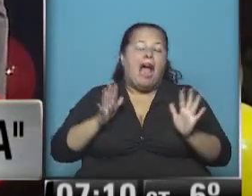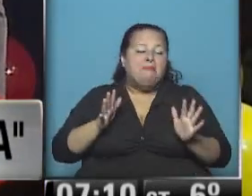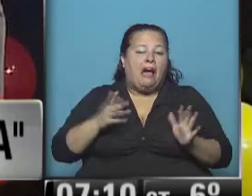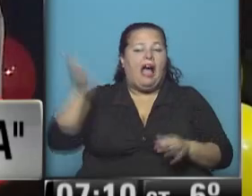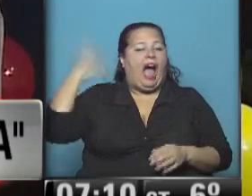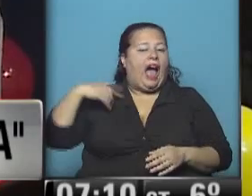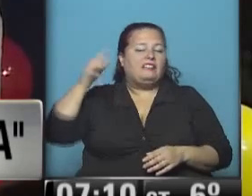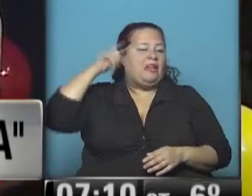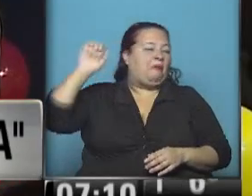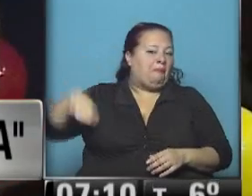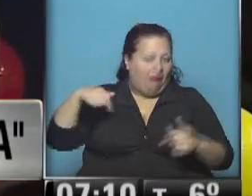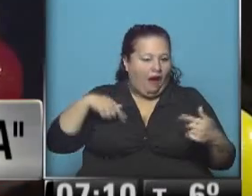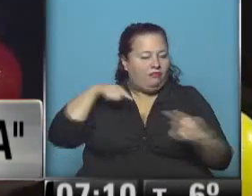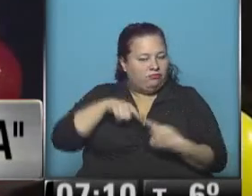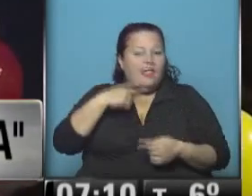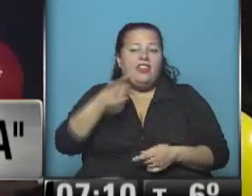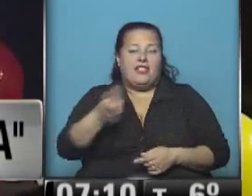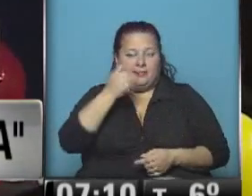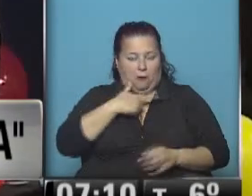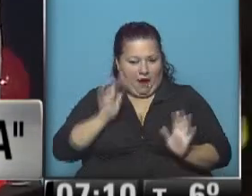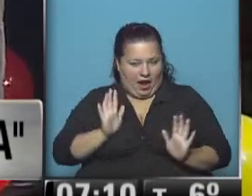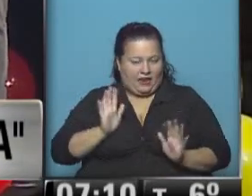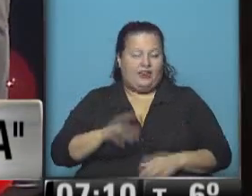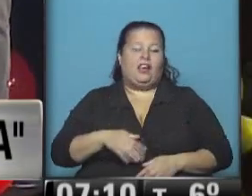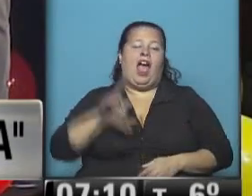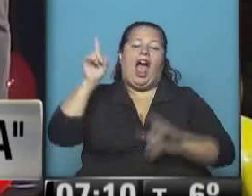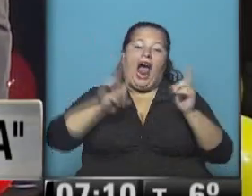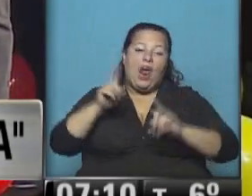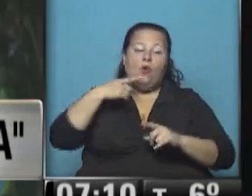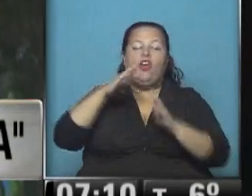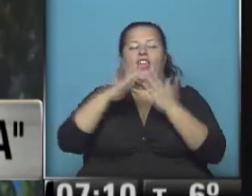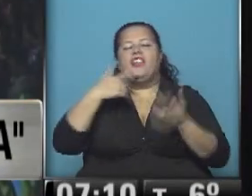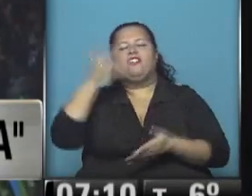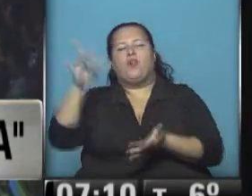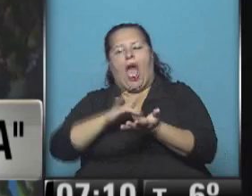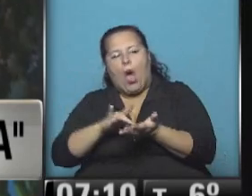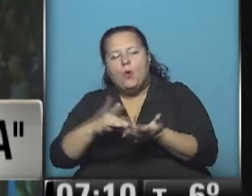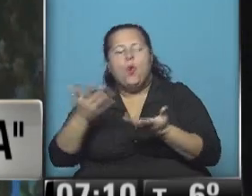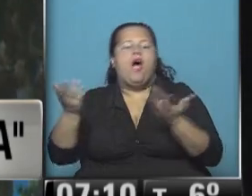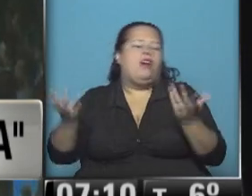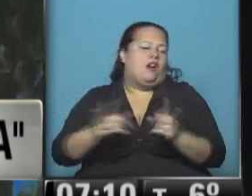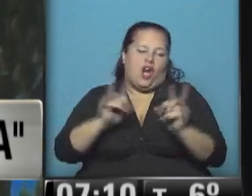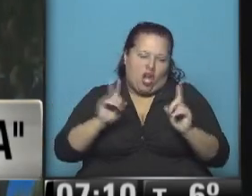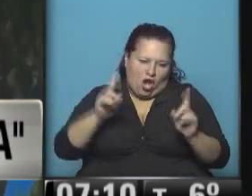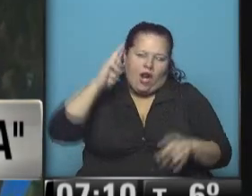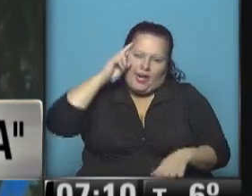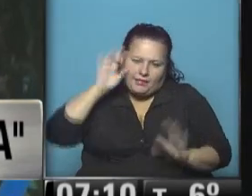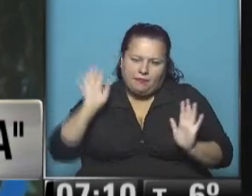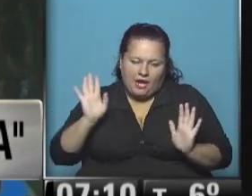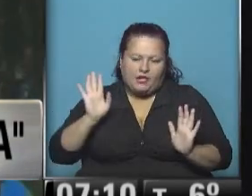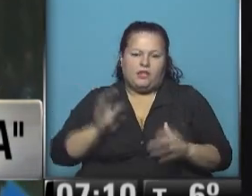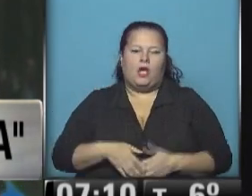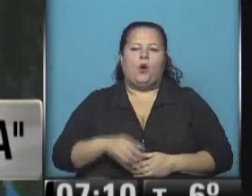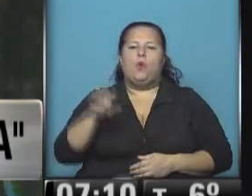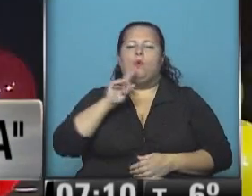no venías utilizando. Textuales de Mauricio Macri, Sí, en algunos medios vas a leer de que consultó una bruja, bueno, en realidad hay que ser respetuoso, se trata